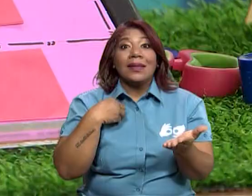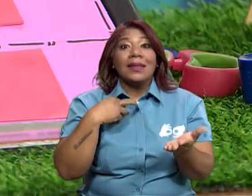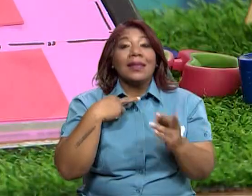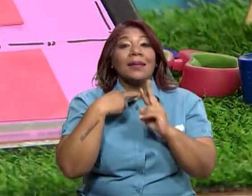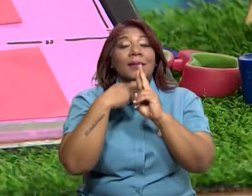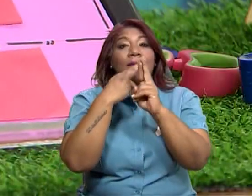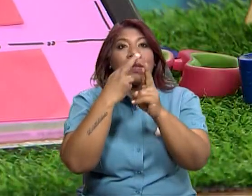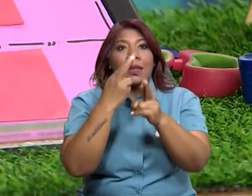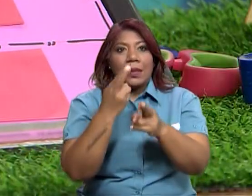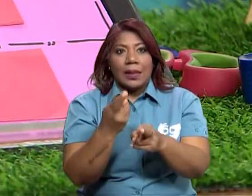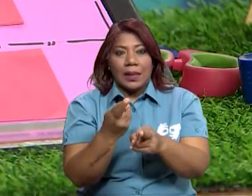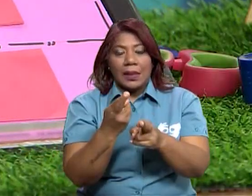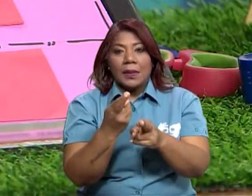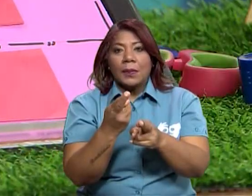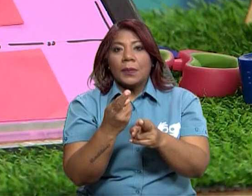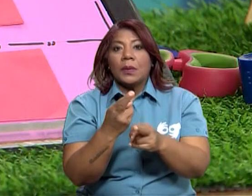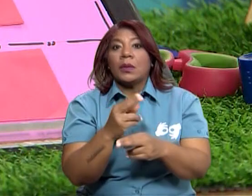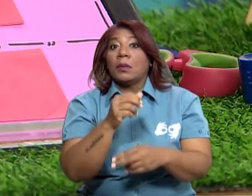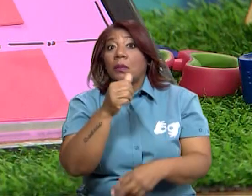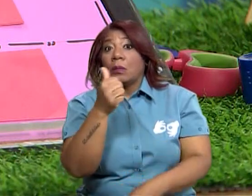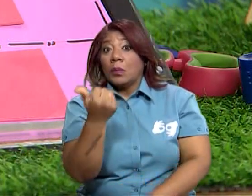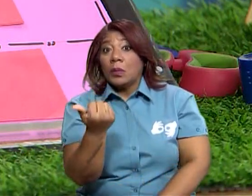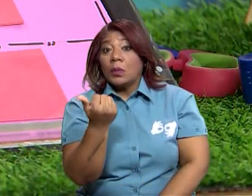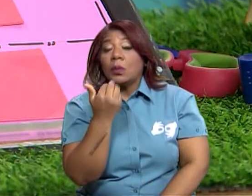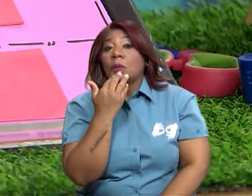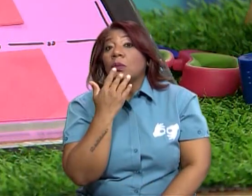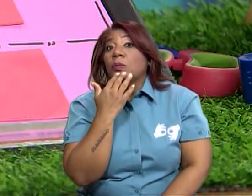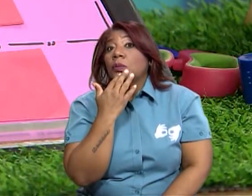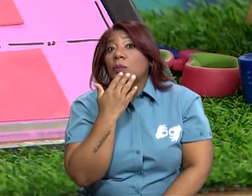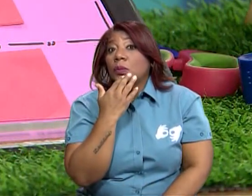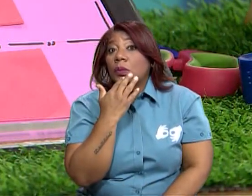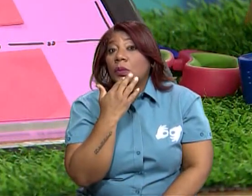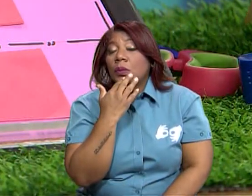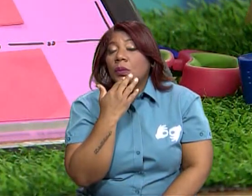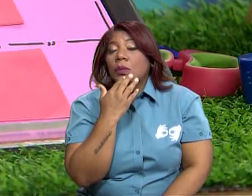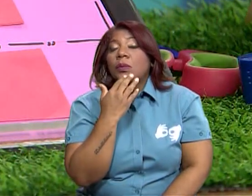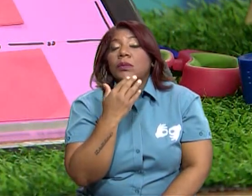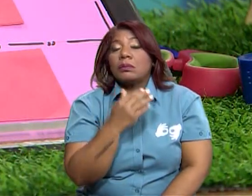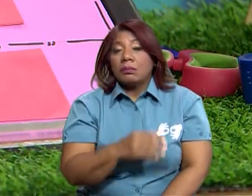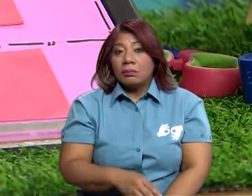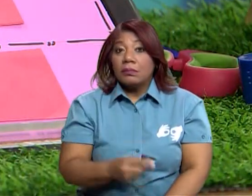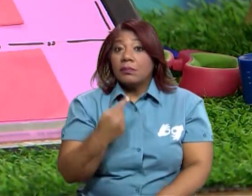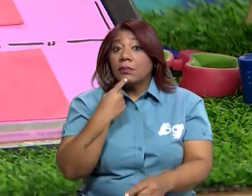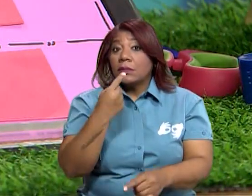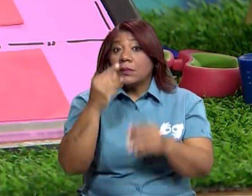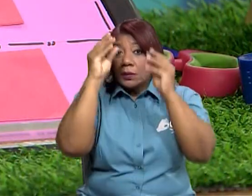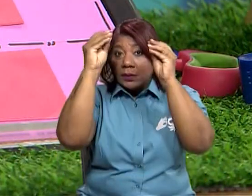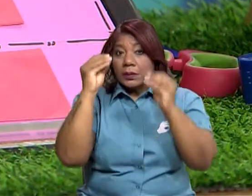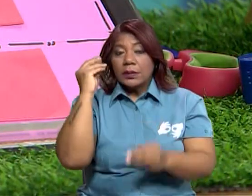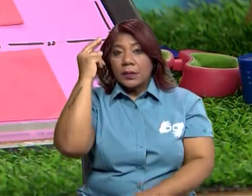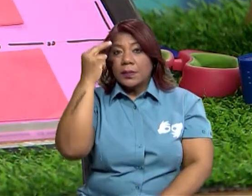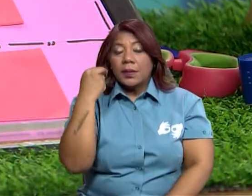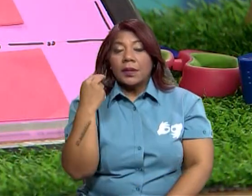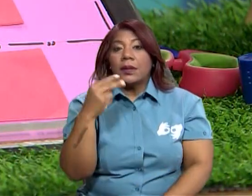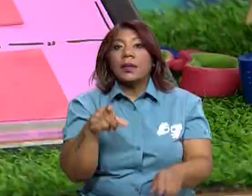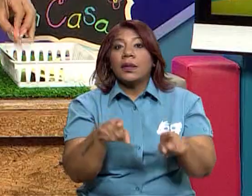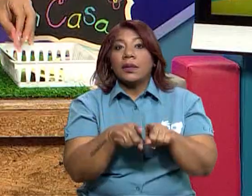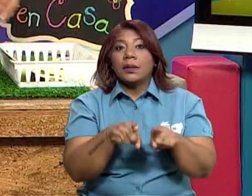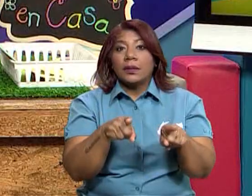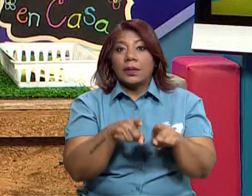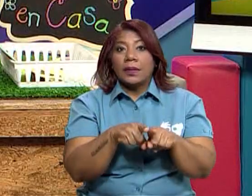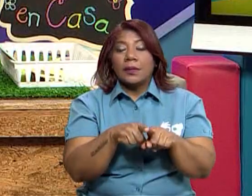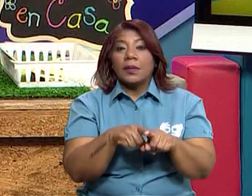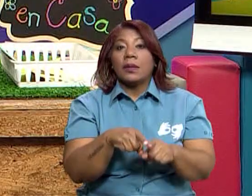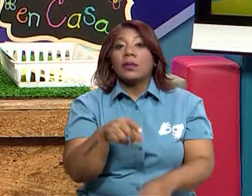color, lo puedes dejar así, si quieres, el color de la hoja, o también podemos colocar, en este caso, yo tengo aquí